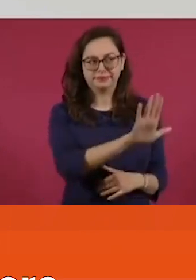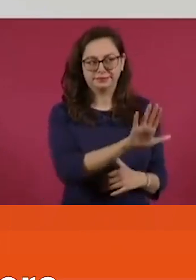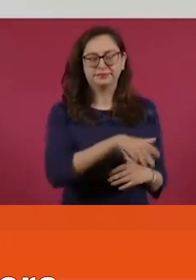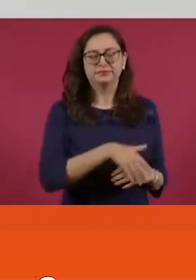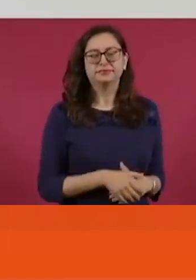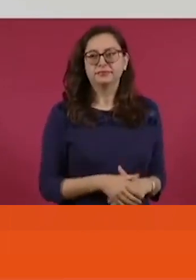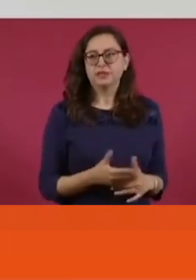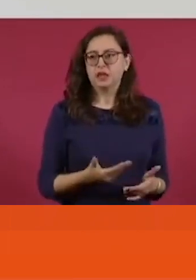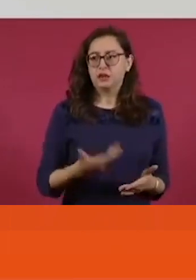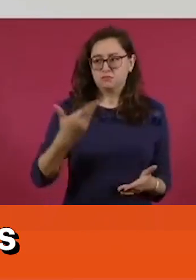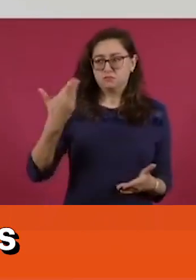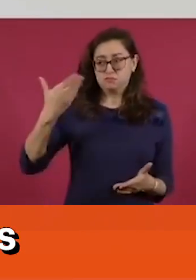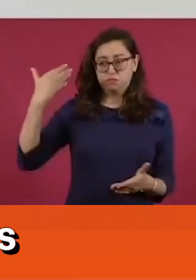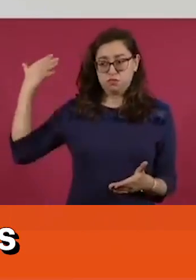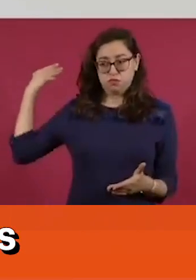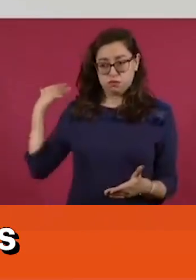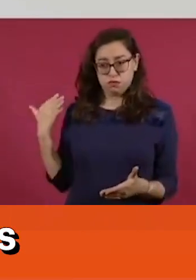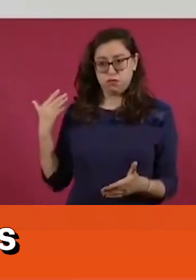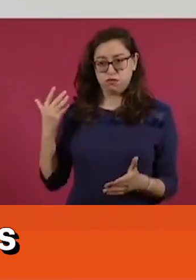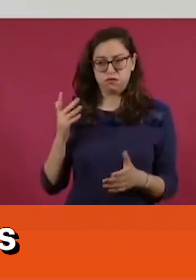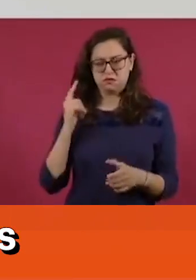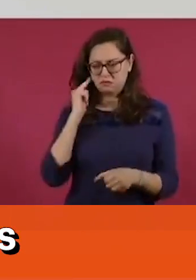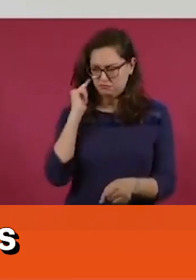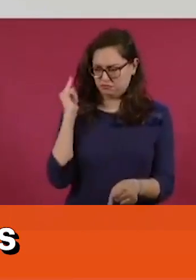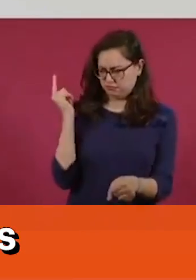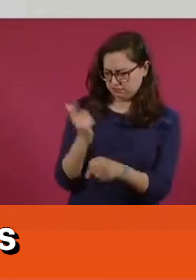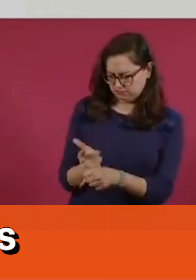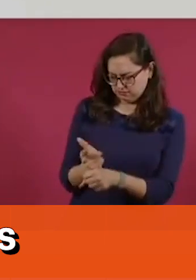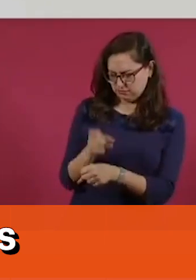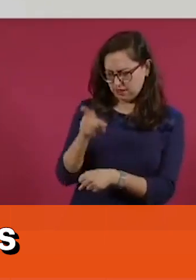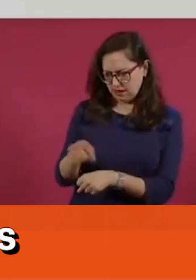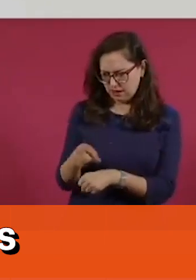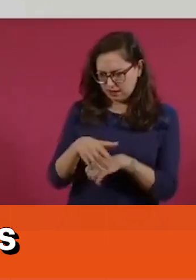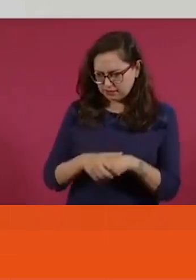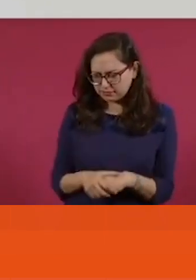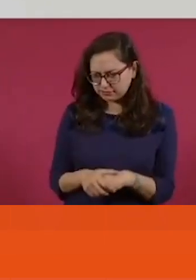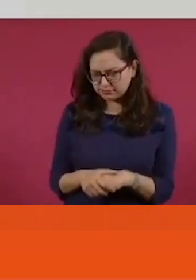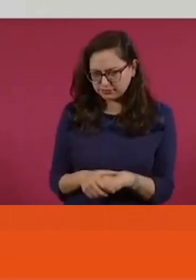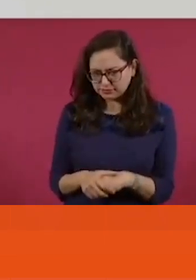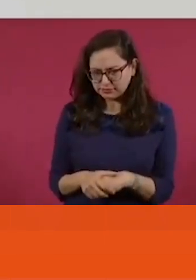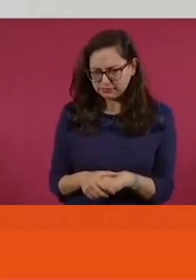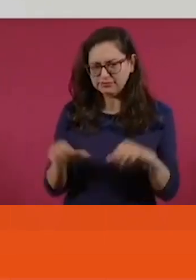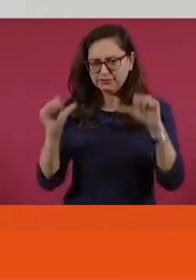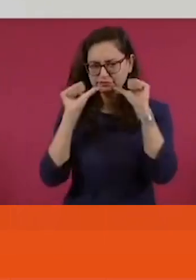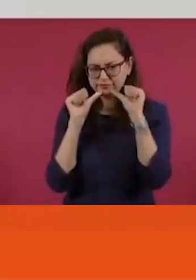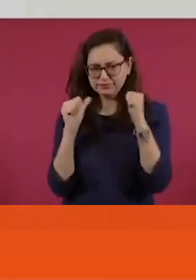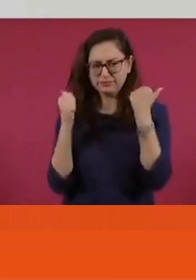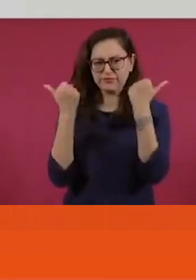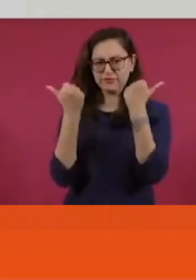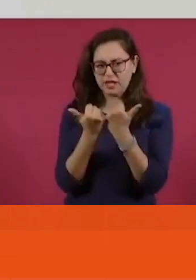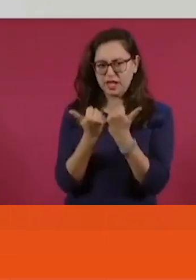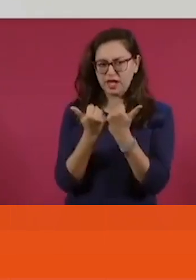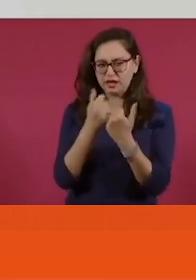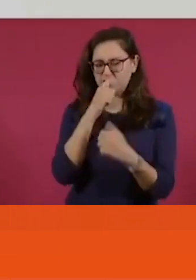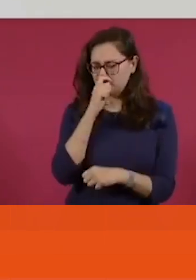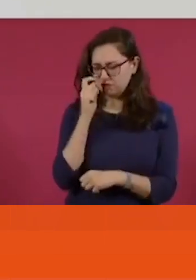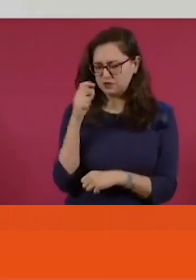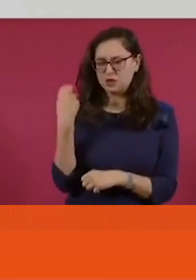venido denunciando públicamente a quienes desde el gobierno de Estados Unidos